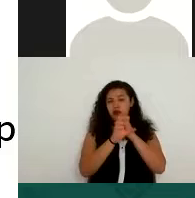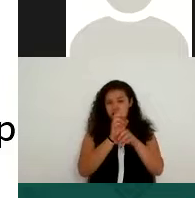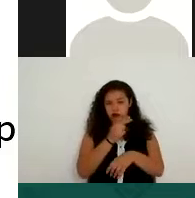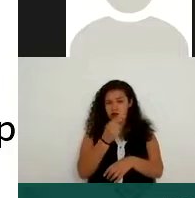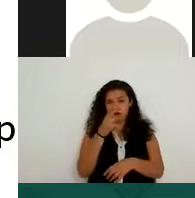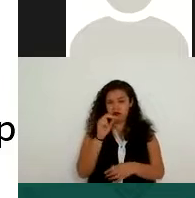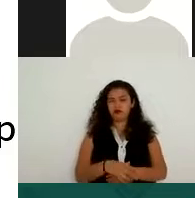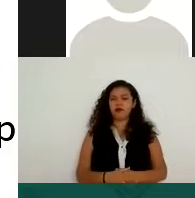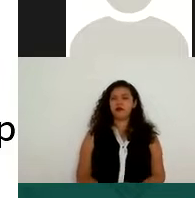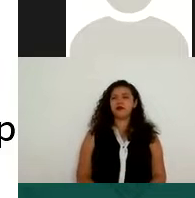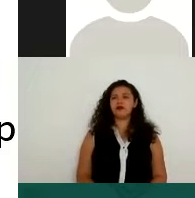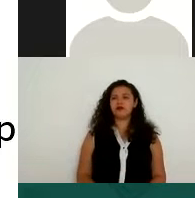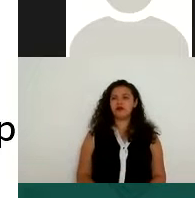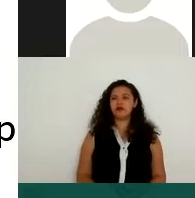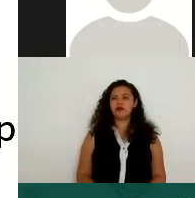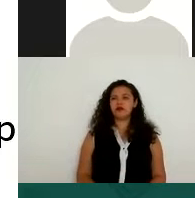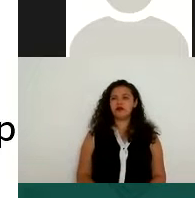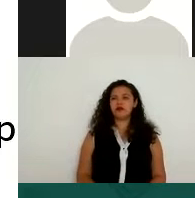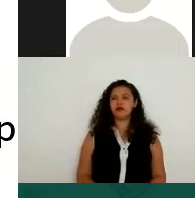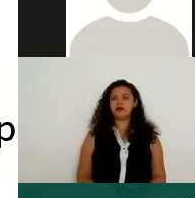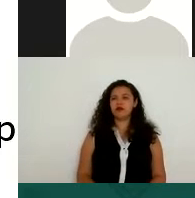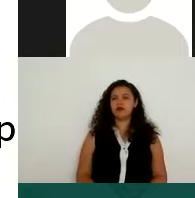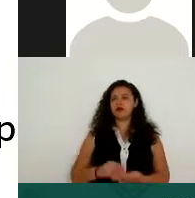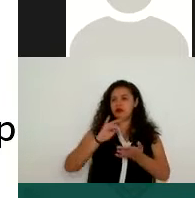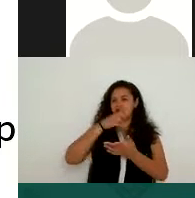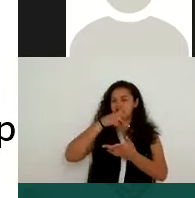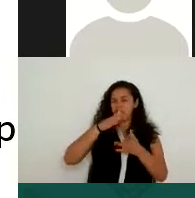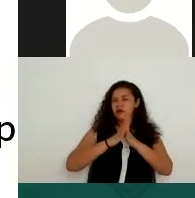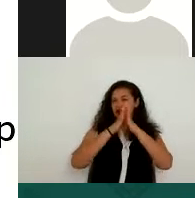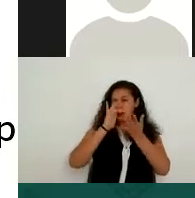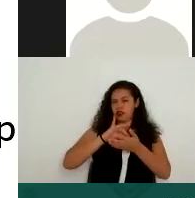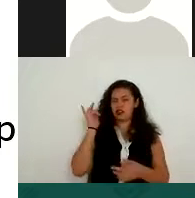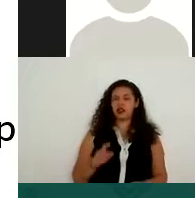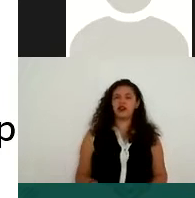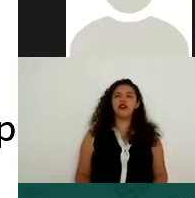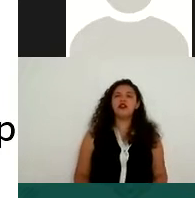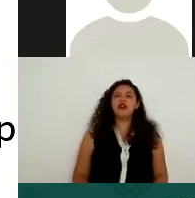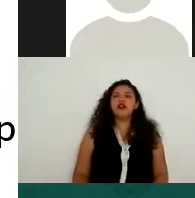Muy bien, muchas gracias por la participación. Nada más, rápidamente,